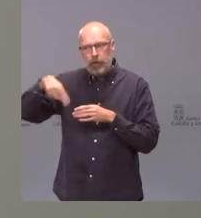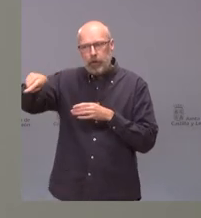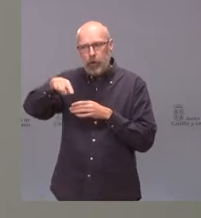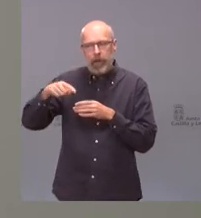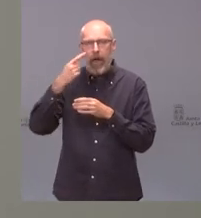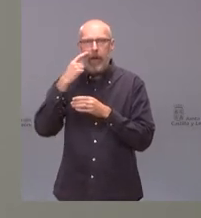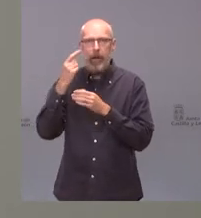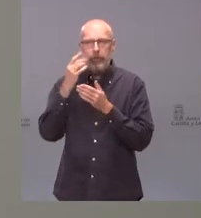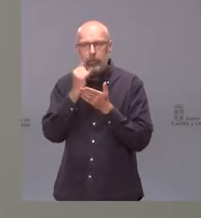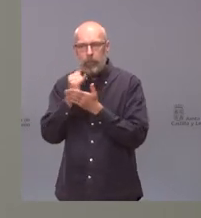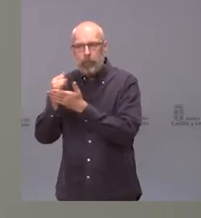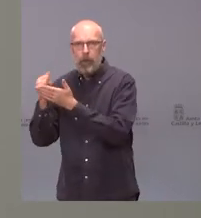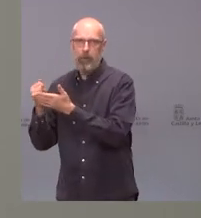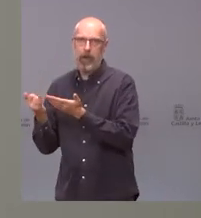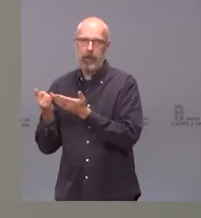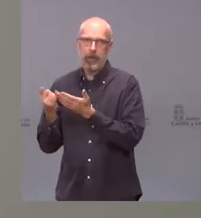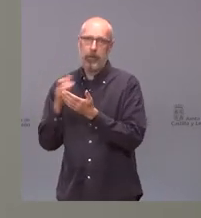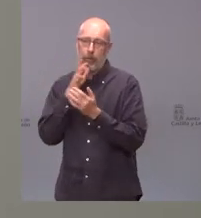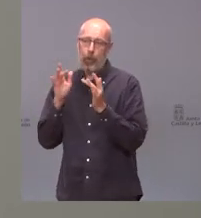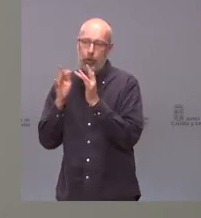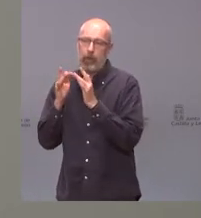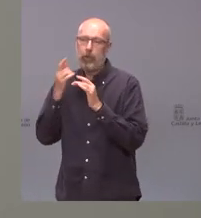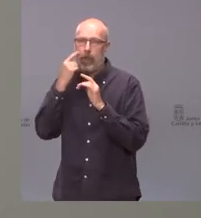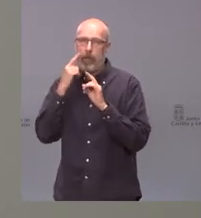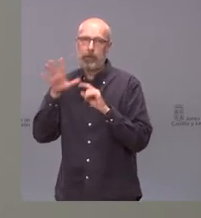resto de personas que habían estado en contacto